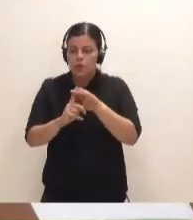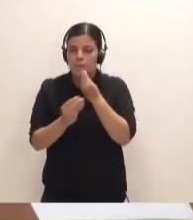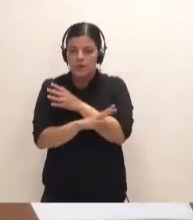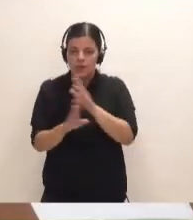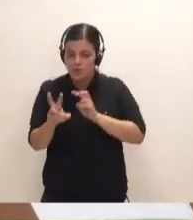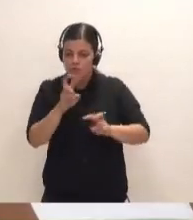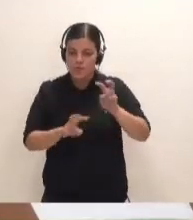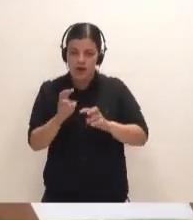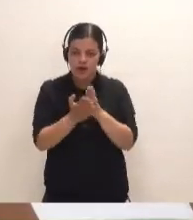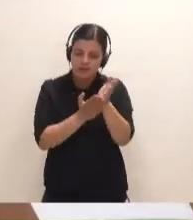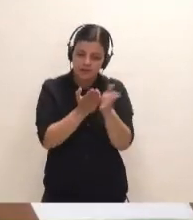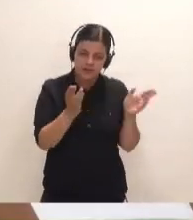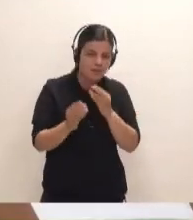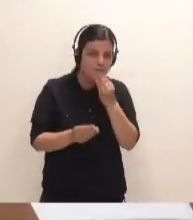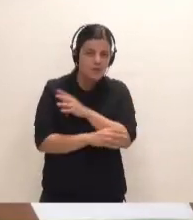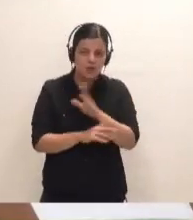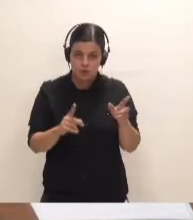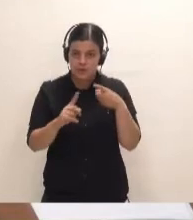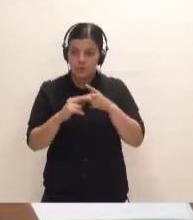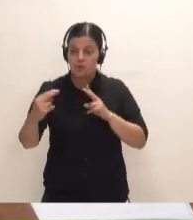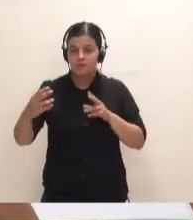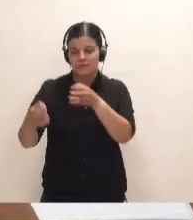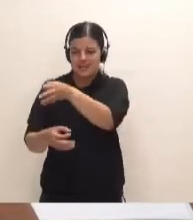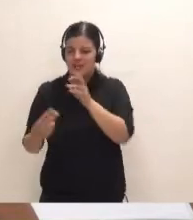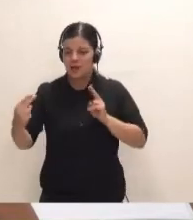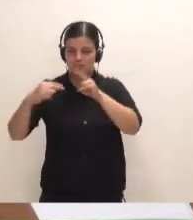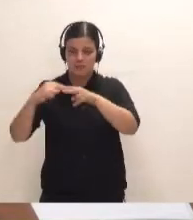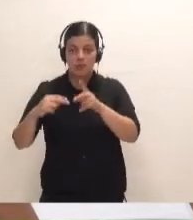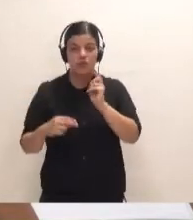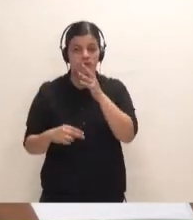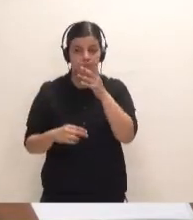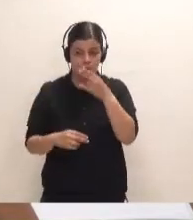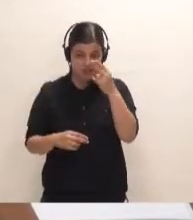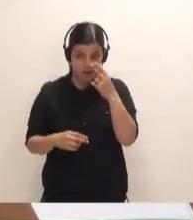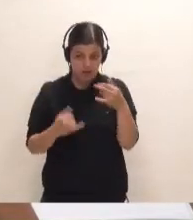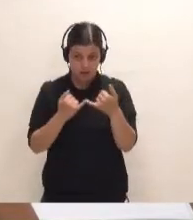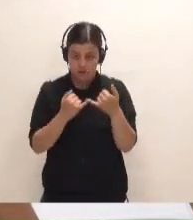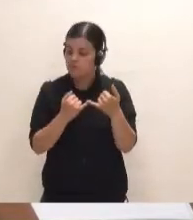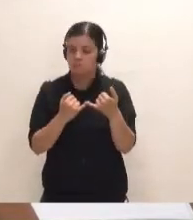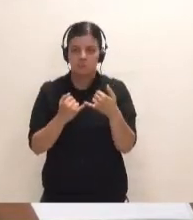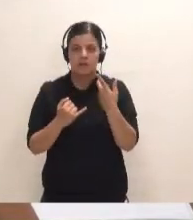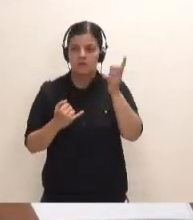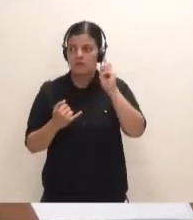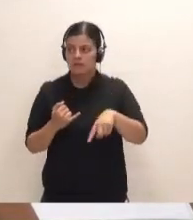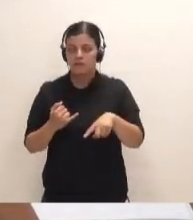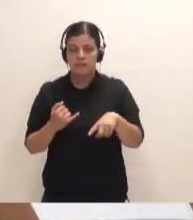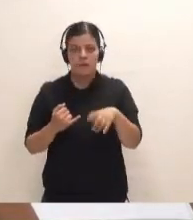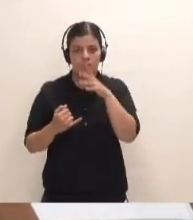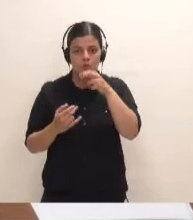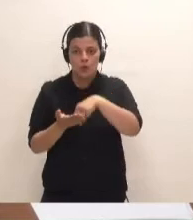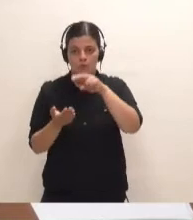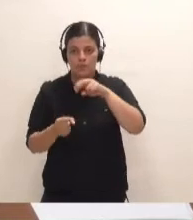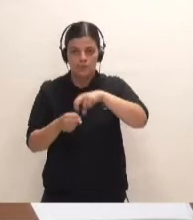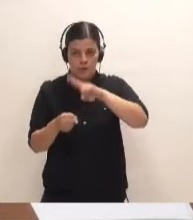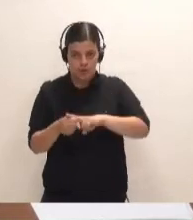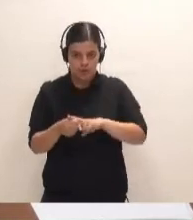buscar la mejor alternativa para la conectividad con las islas, no solo por el interés de Tenerife, sino creo que por el conjunto de la provincia. Esta es la